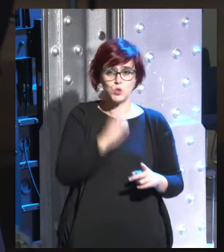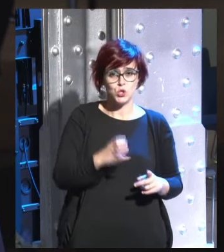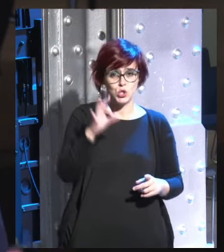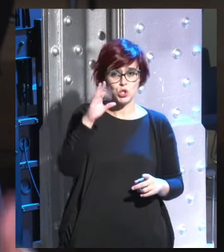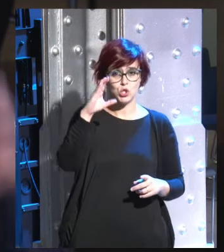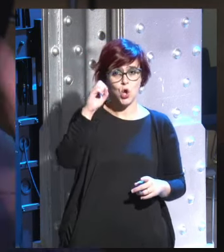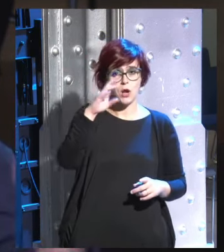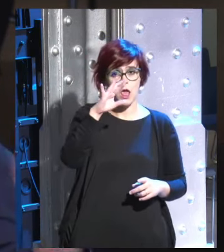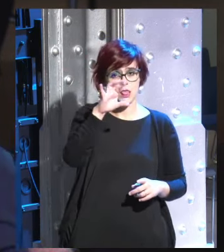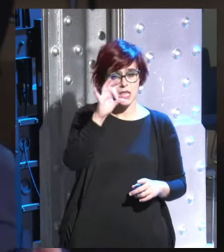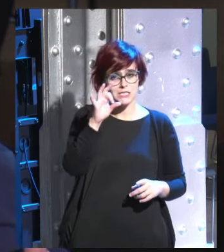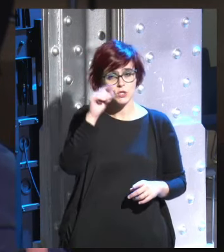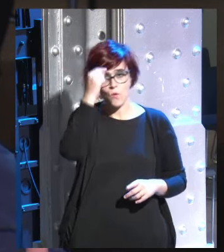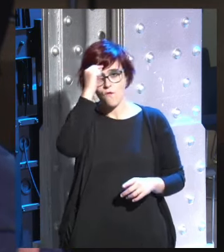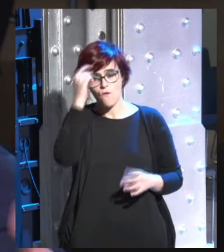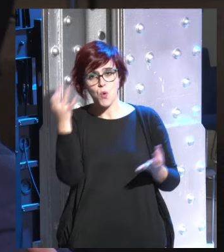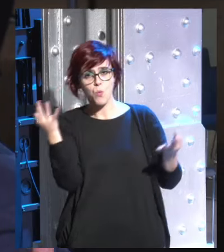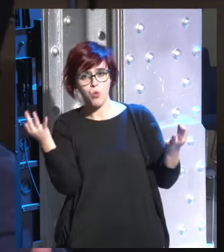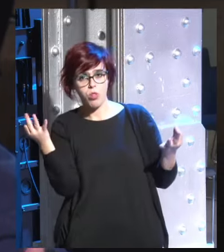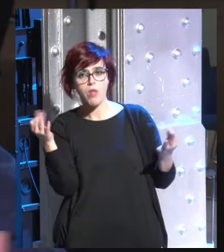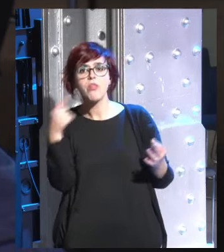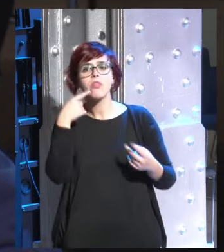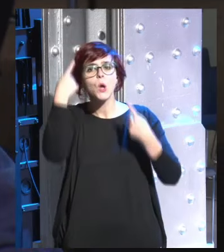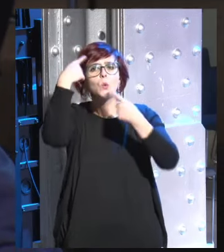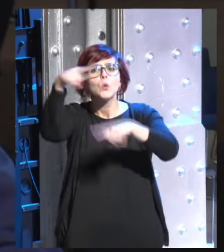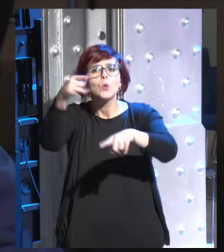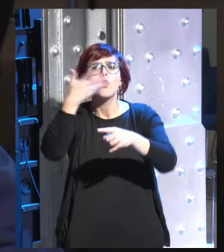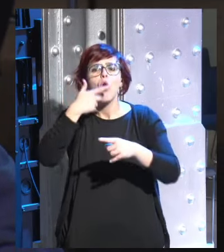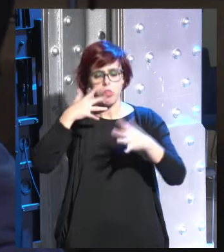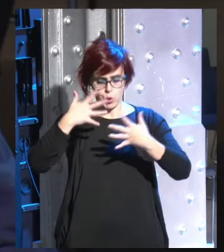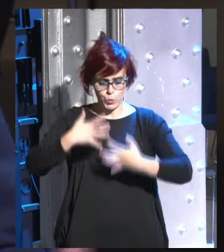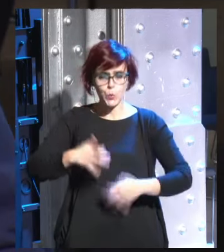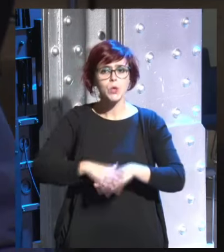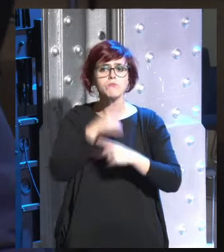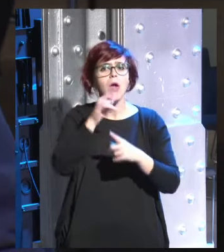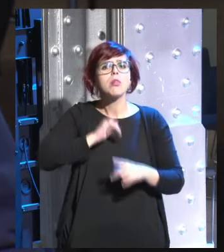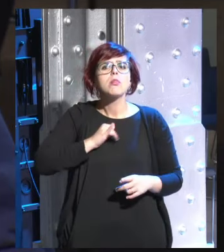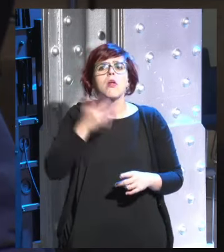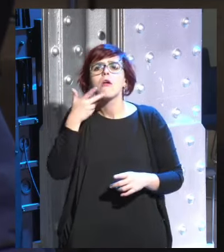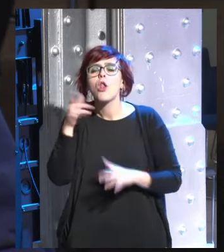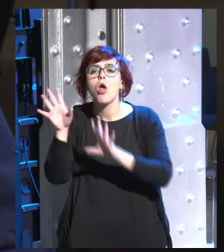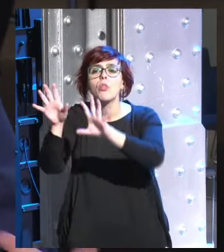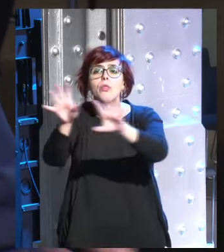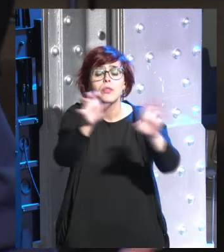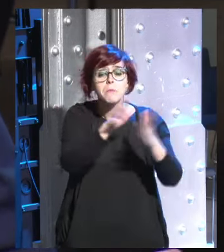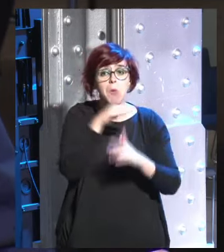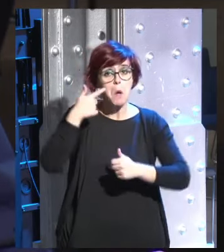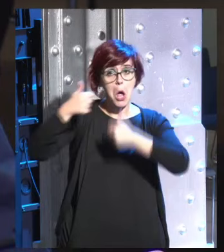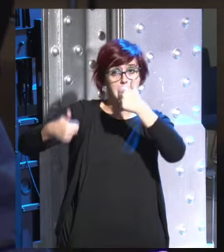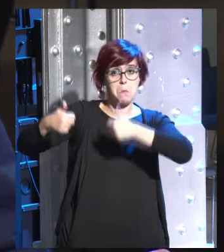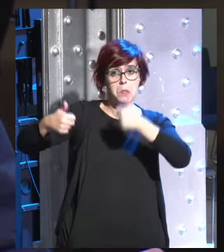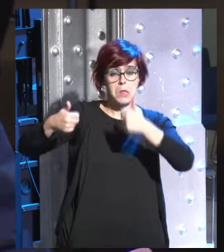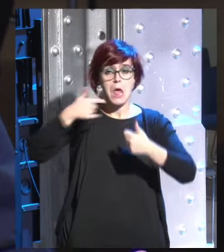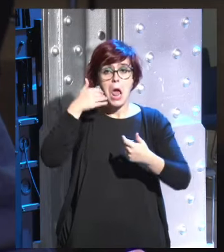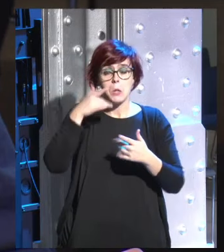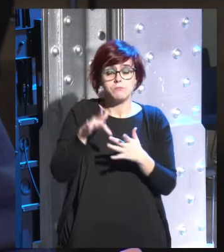le decían a la gente conoceos a vosotros mismos sabed quiénes sois no había demasiados competidores